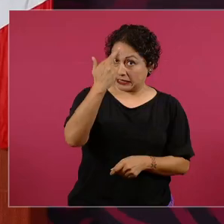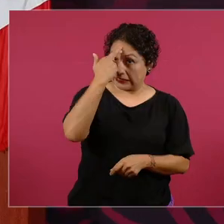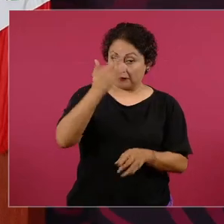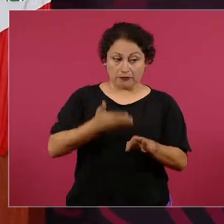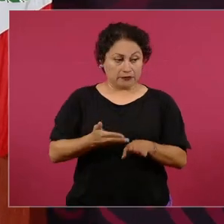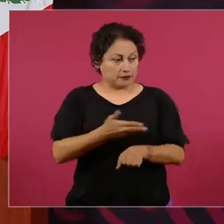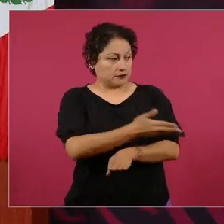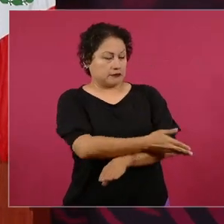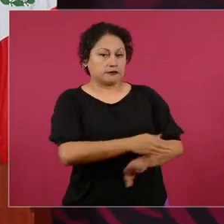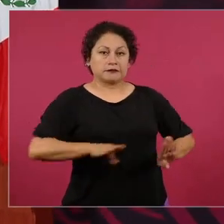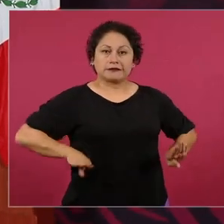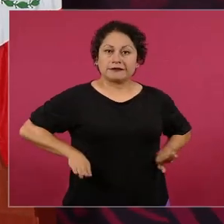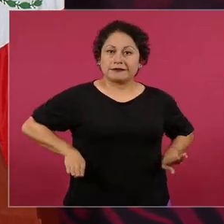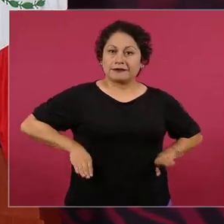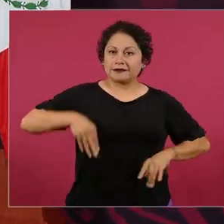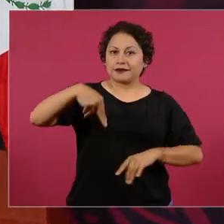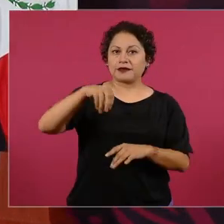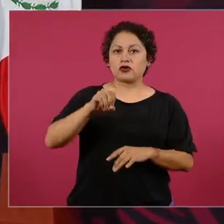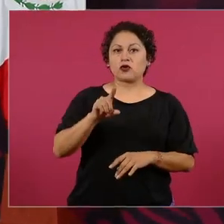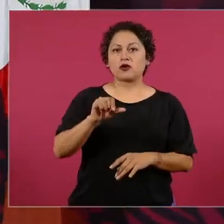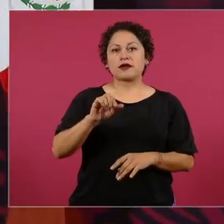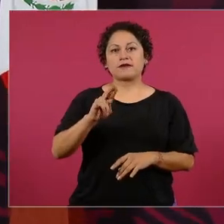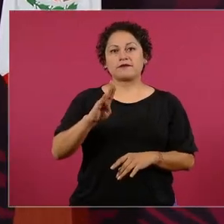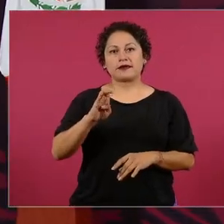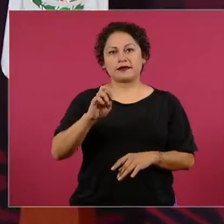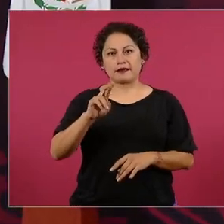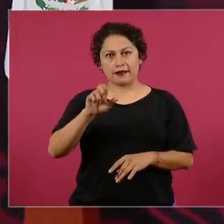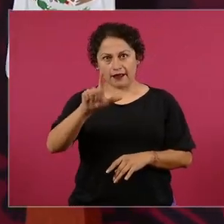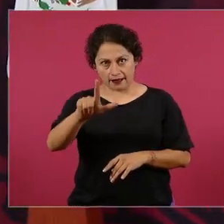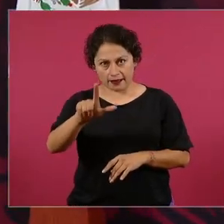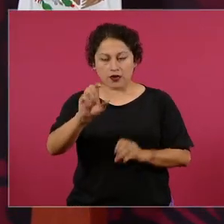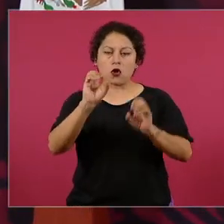neoporfirista, en 36 años,